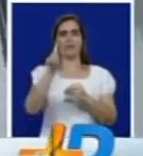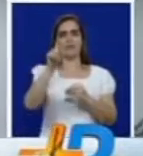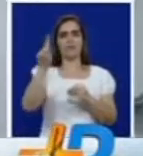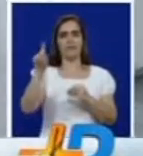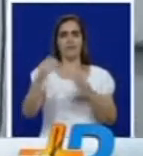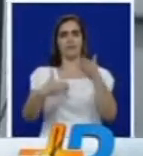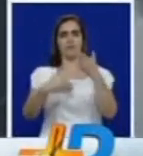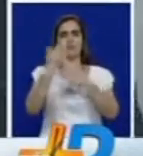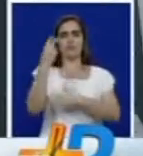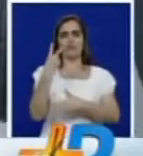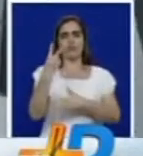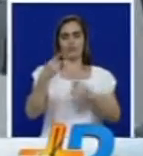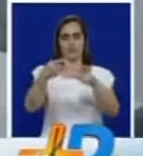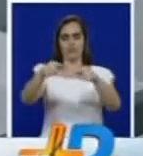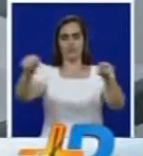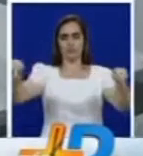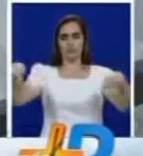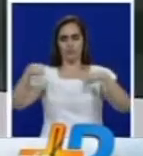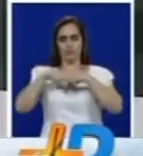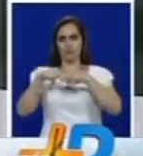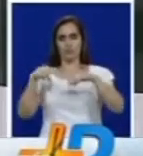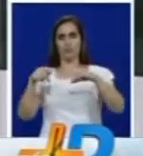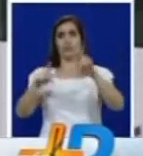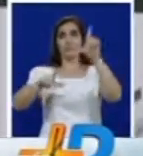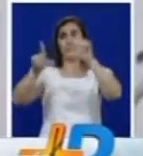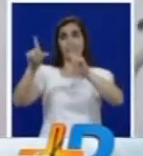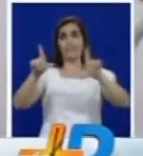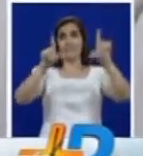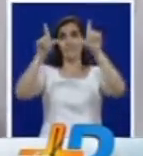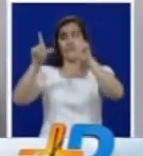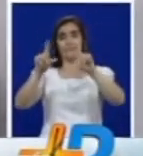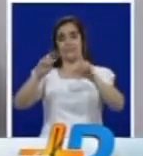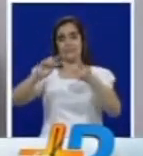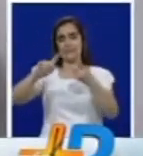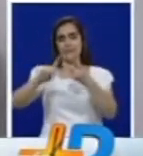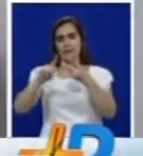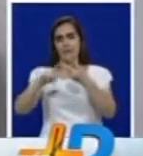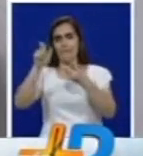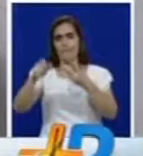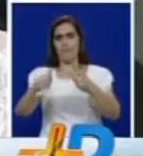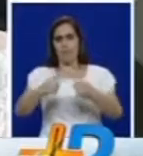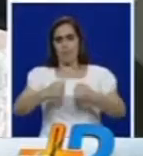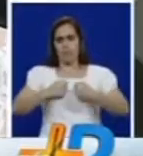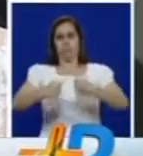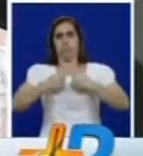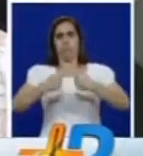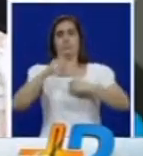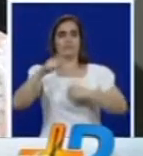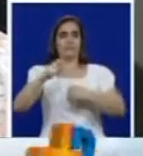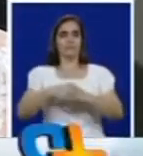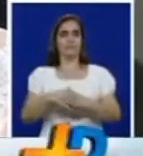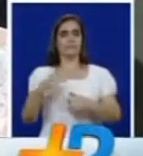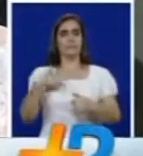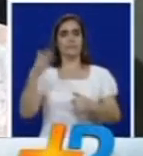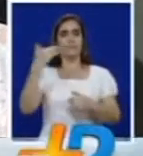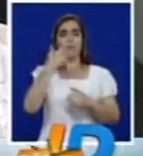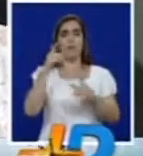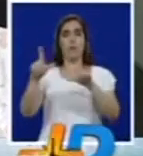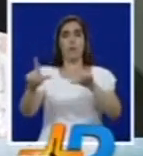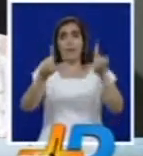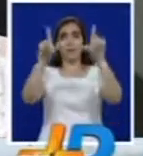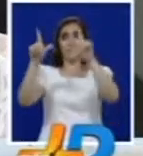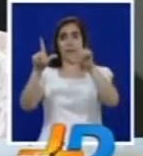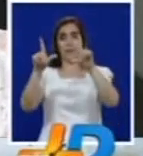dos nuevas salas de atención una de rayos X y otra de reanimación en la sala de rayos X nos teníamos que trasladar a Cartago